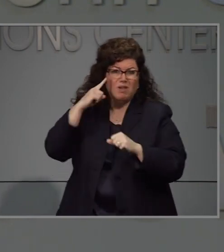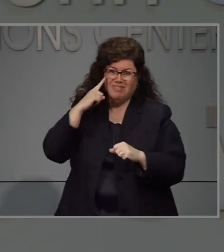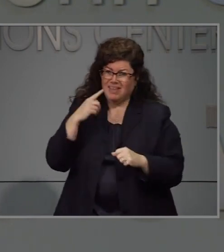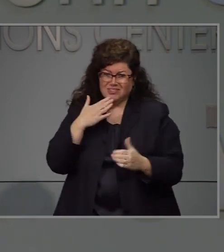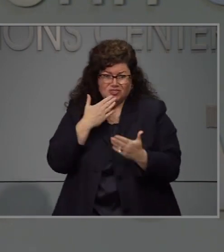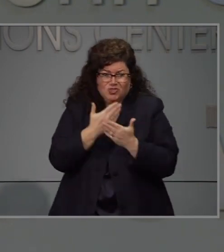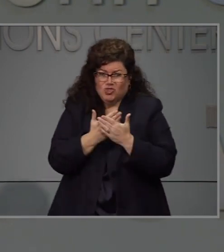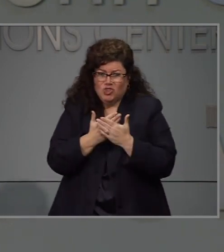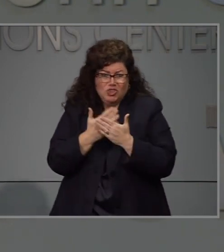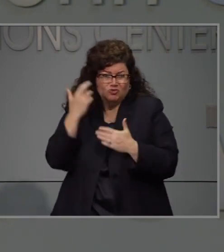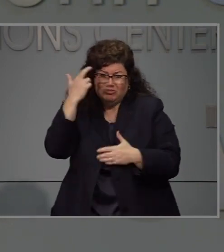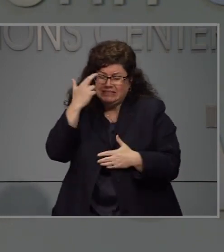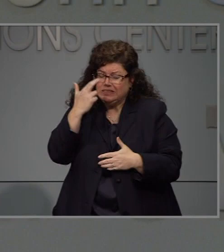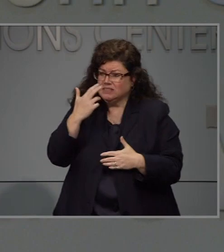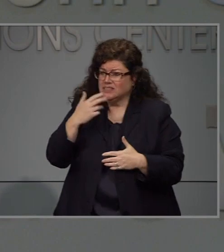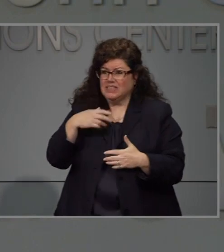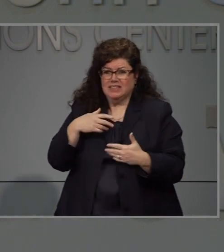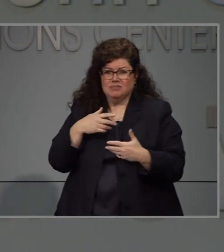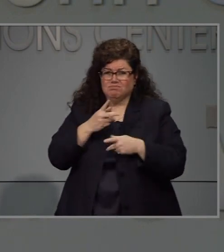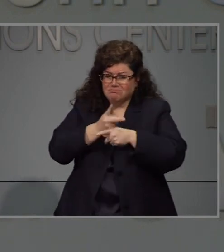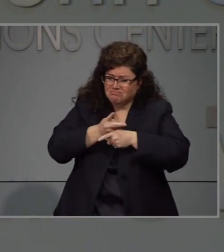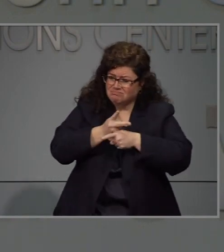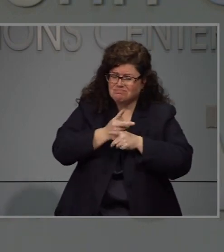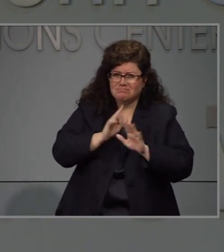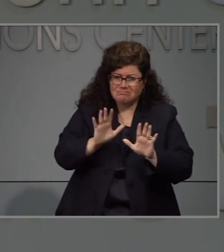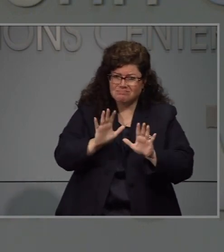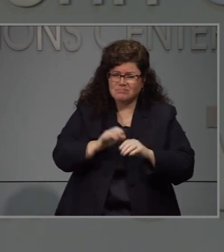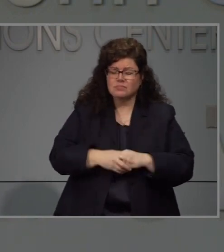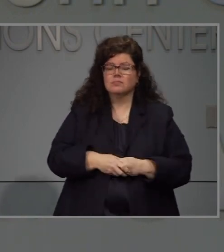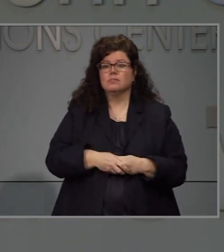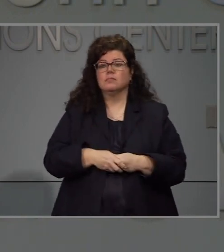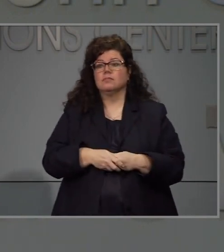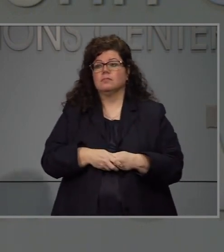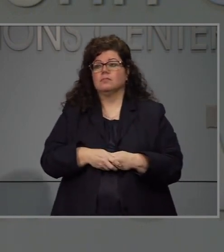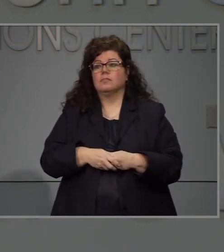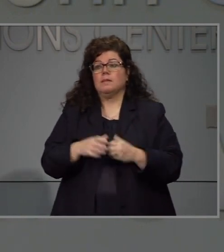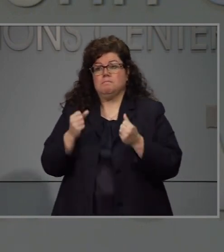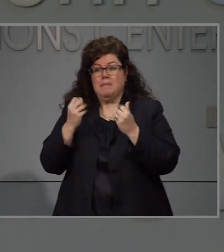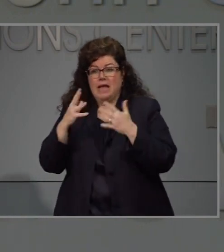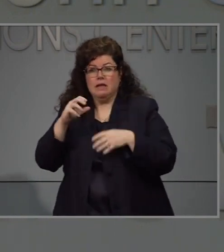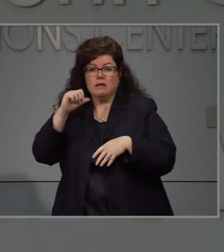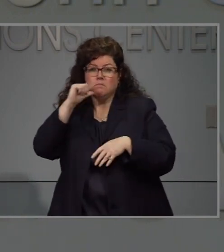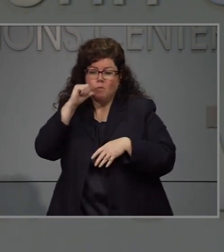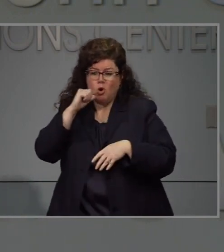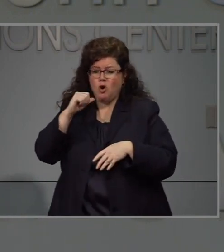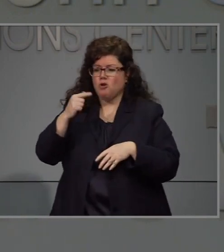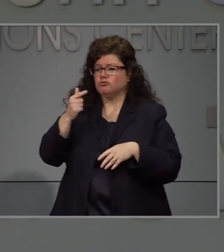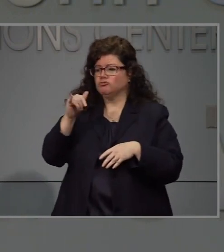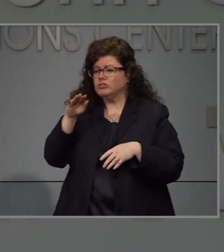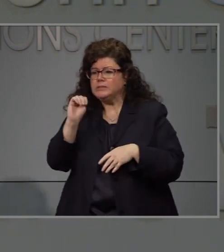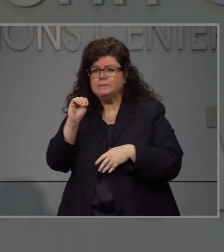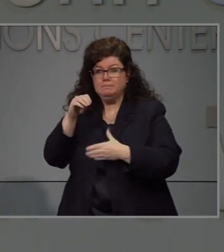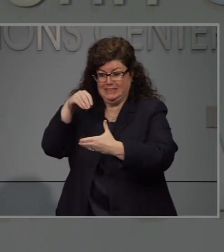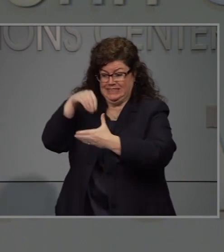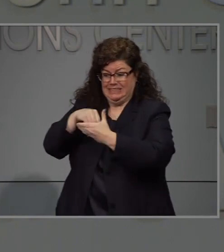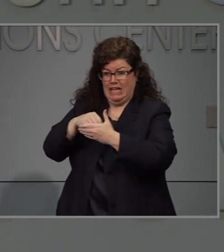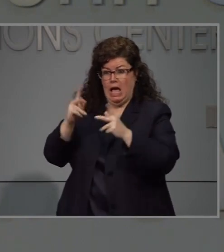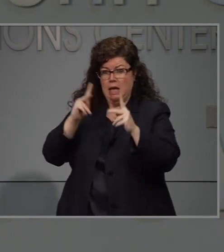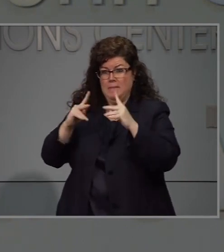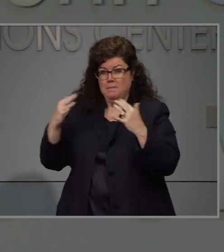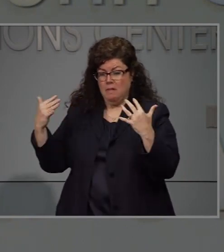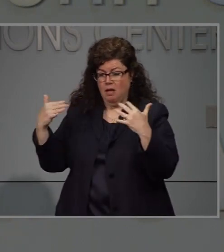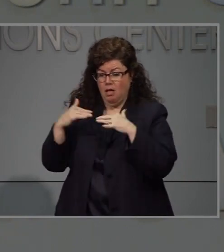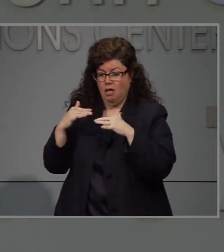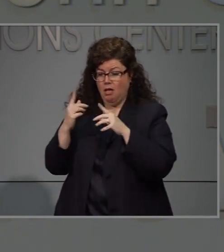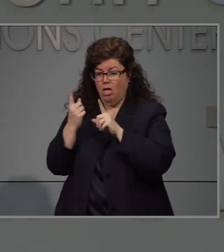pensamos que es positivo es una medida precavida y yo sé que muchos de estos lugares que están en el